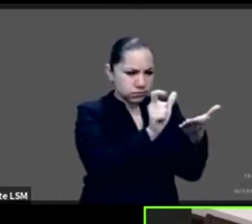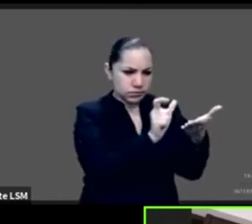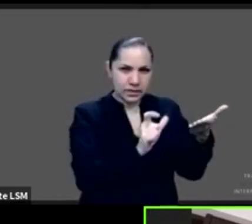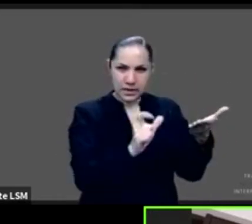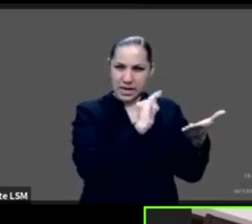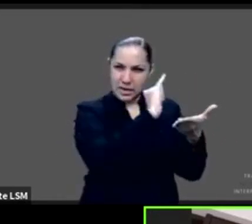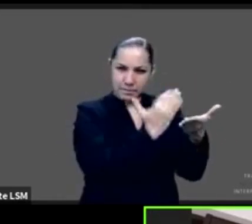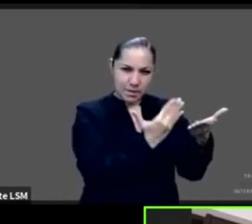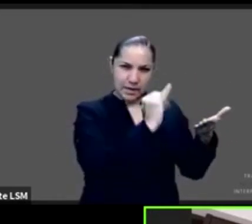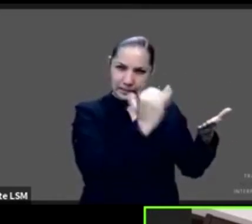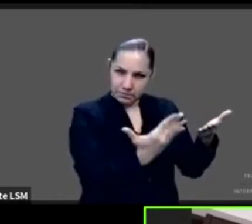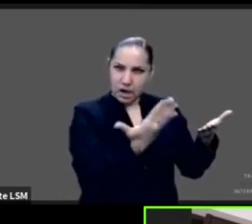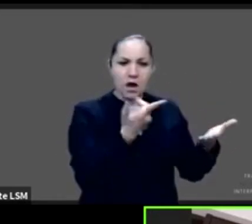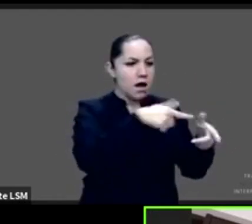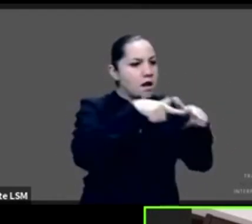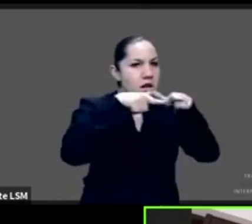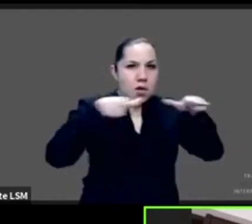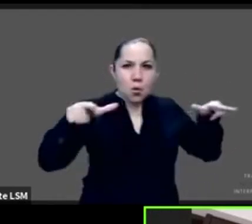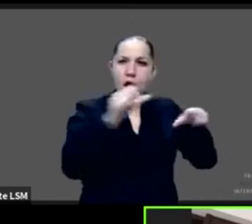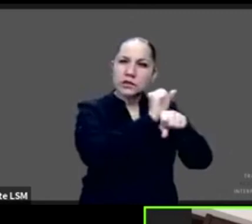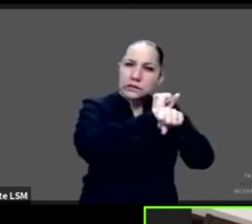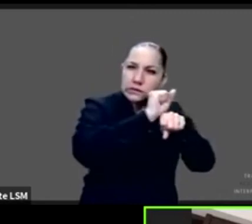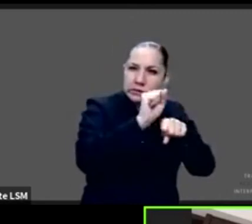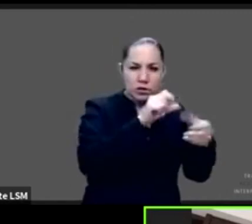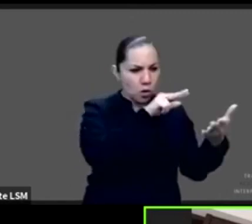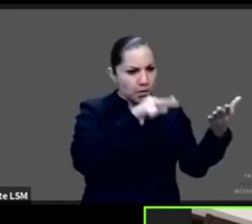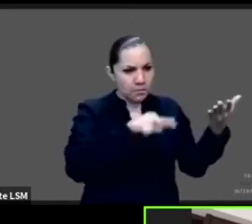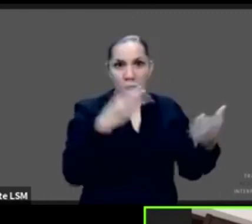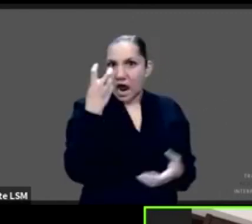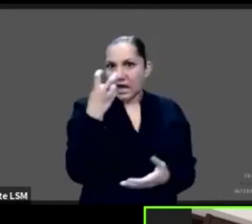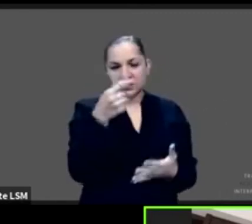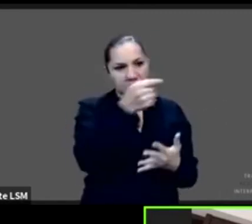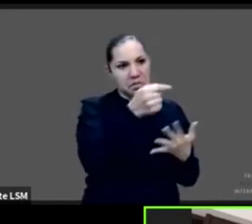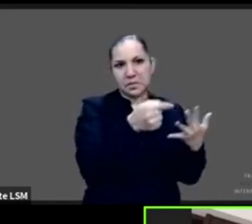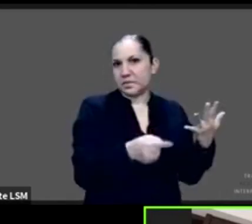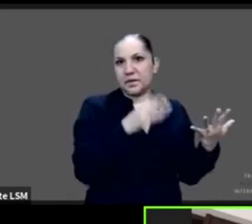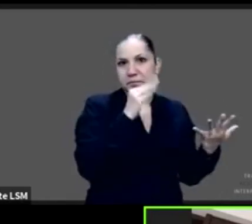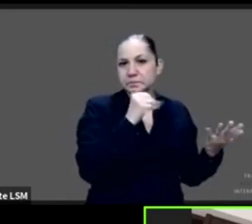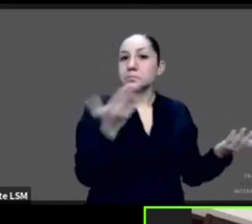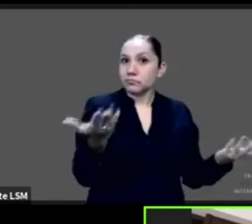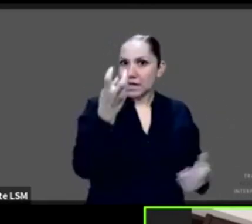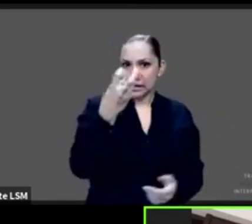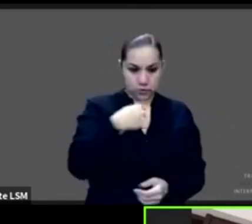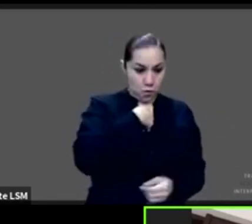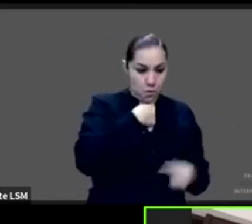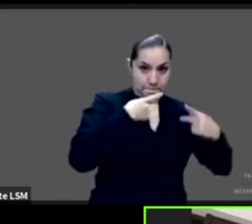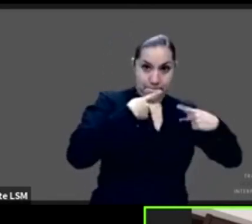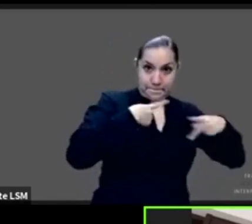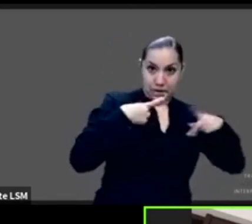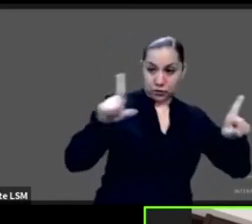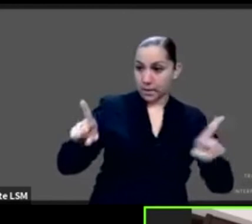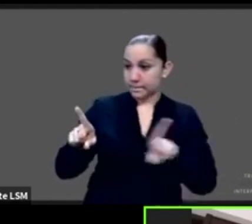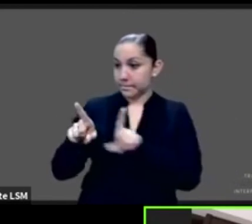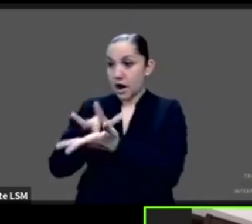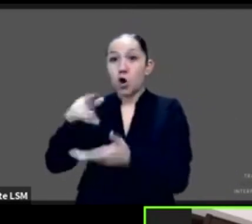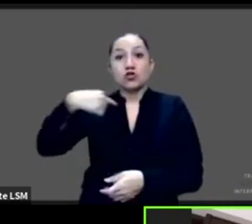coauxiliar, además de proporcionar cuidados no médicos, eso es bien importante, cuidados no médicos, va a servir como esa